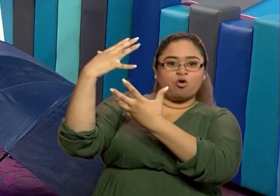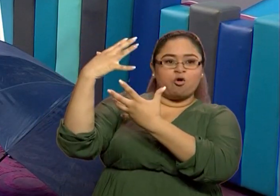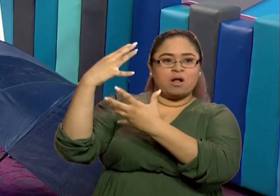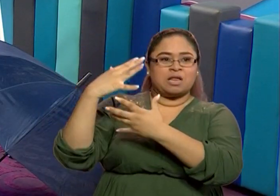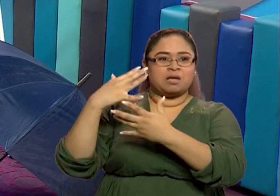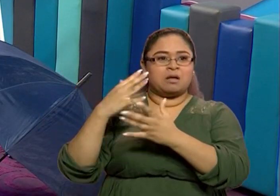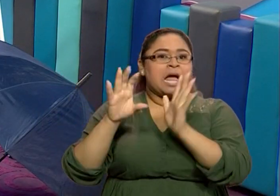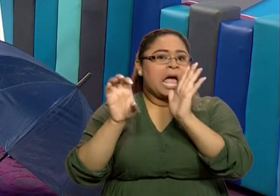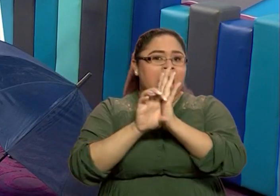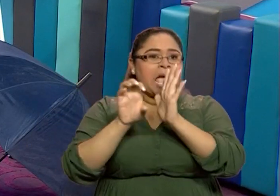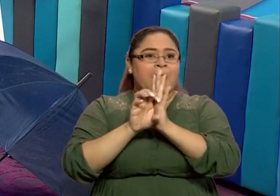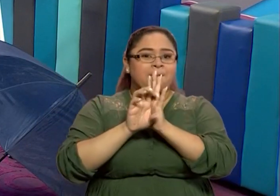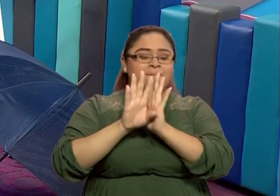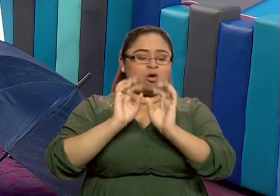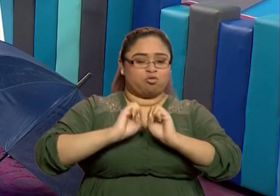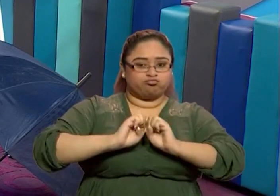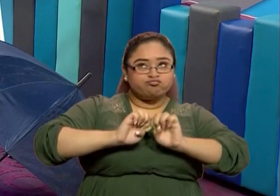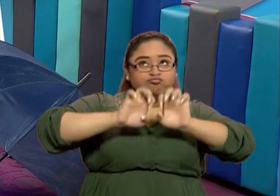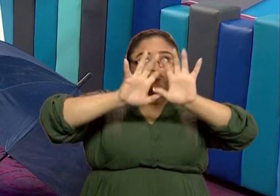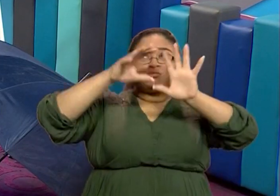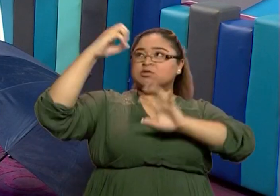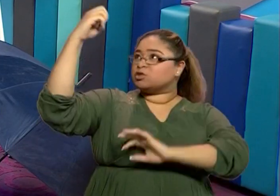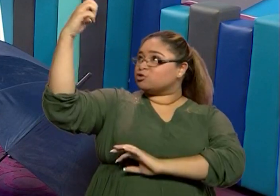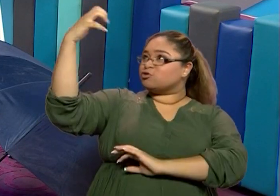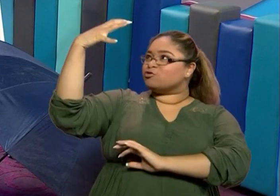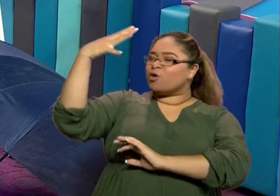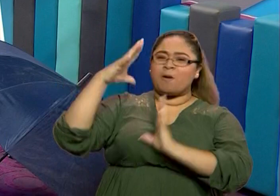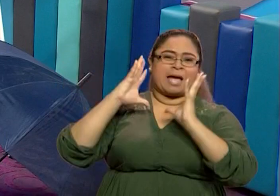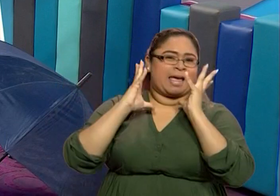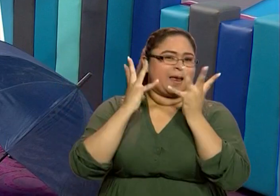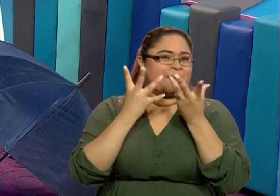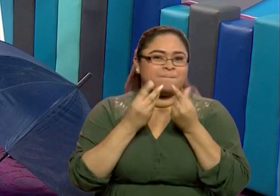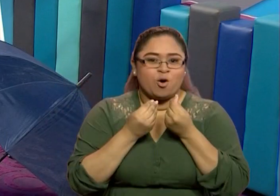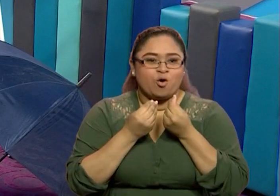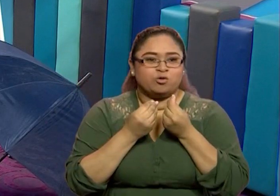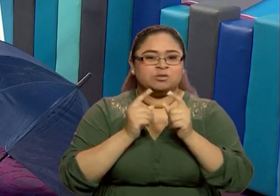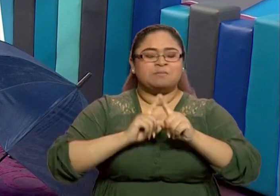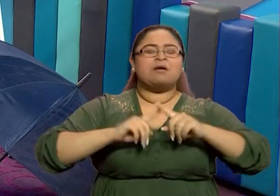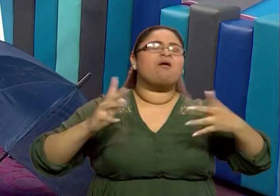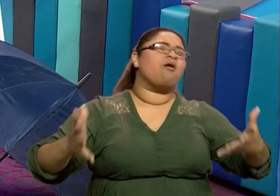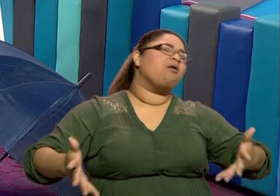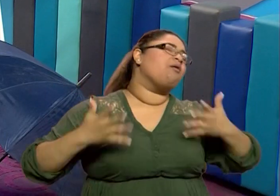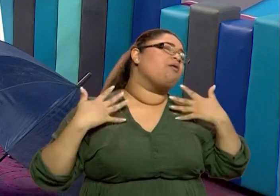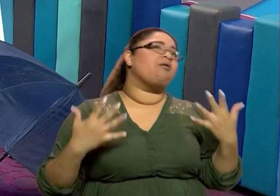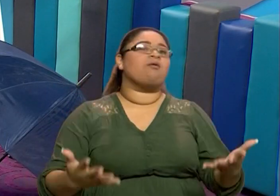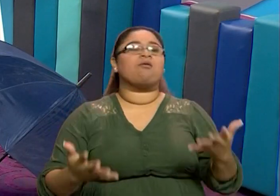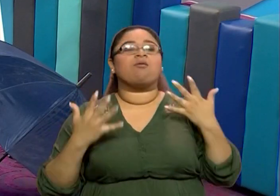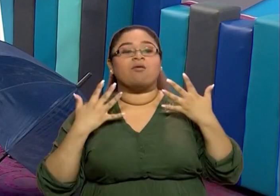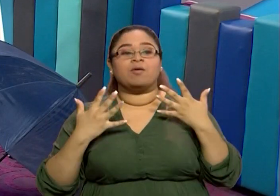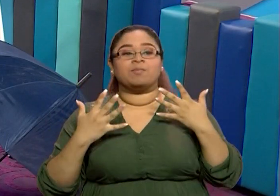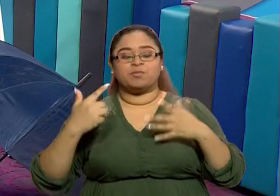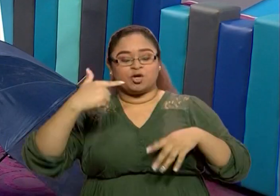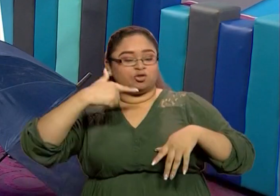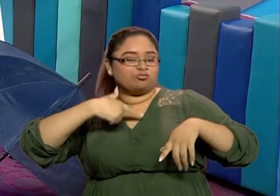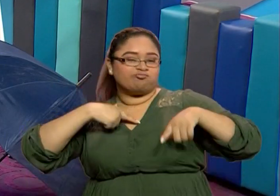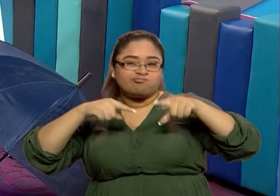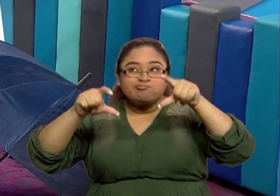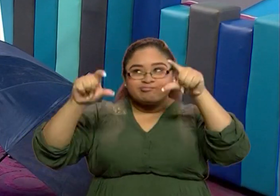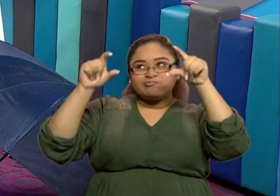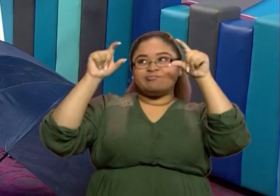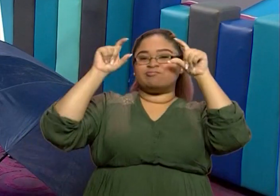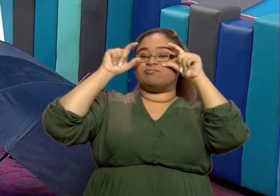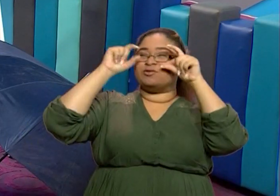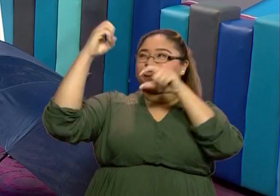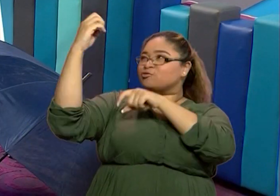repente yo estoy, miren el sol, qué hermoso, y hace mucho calor. Miren, yo traje mis gafas para el